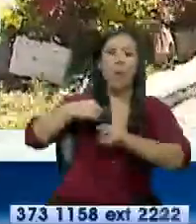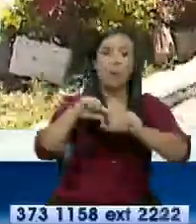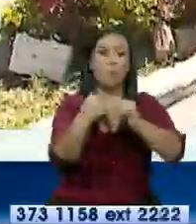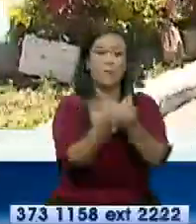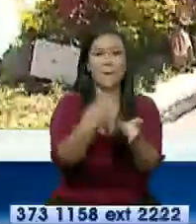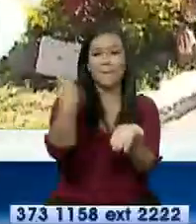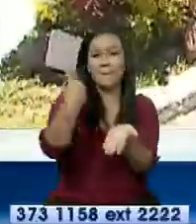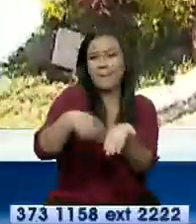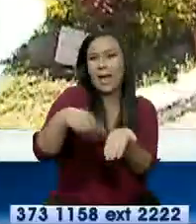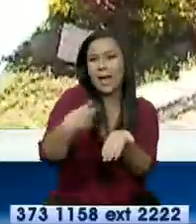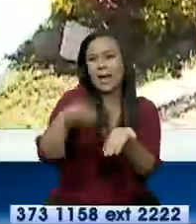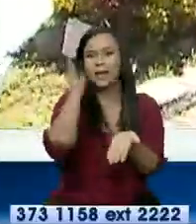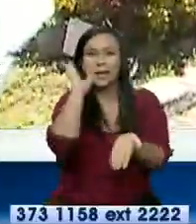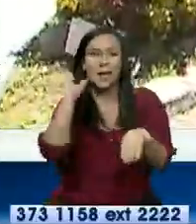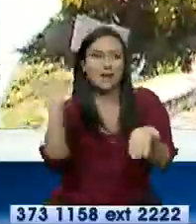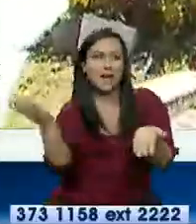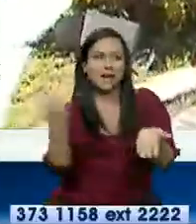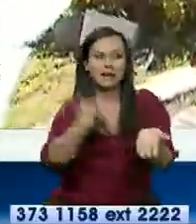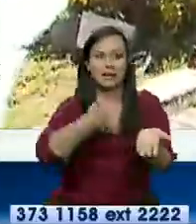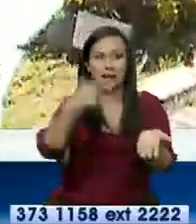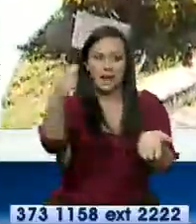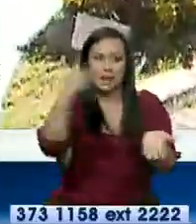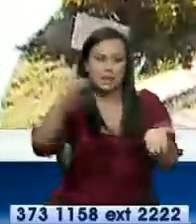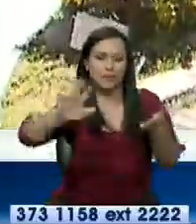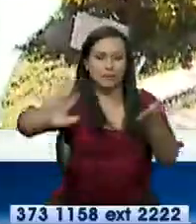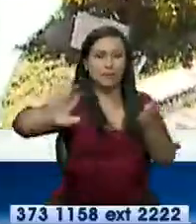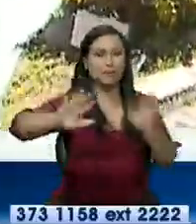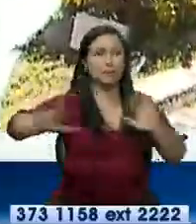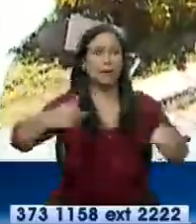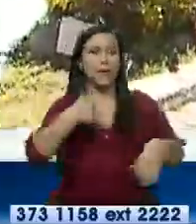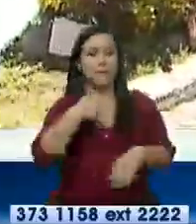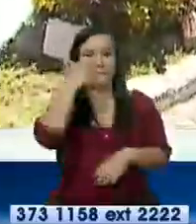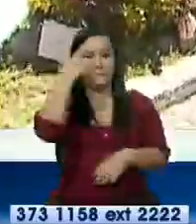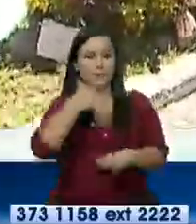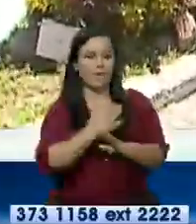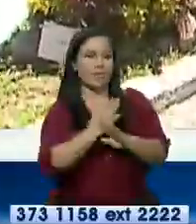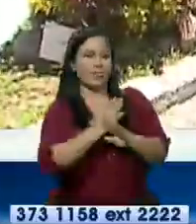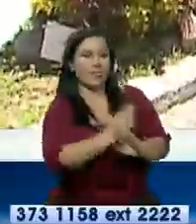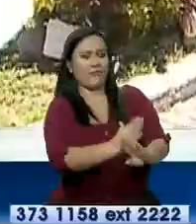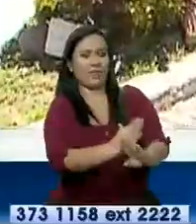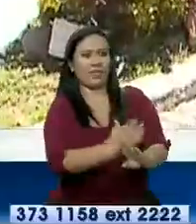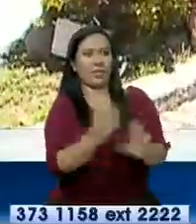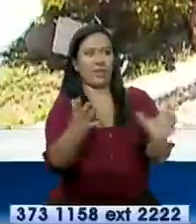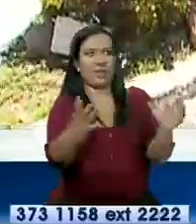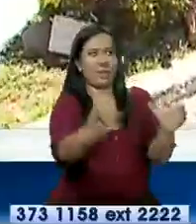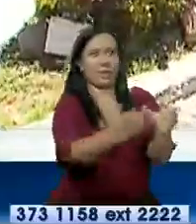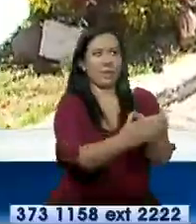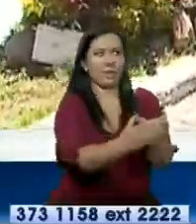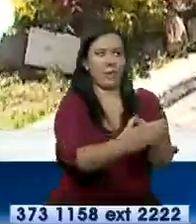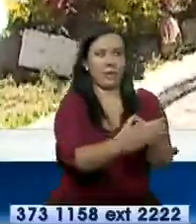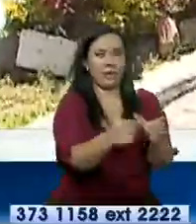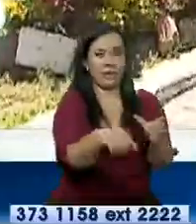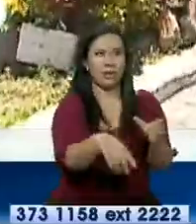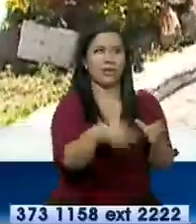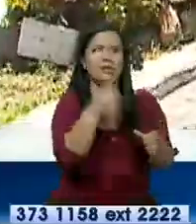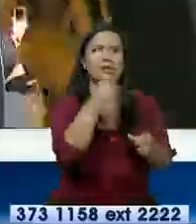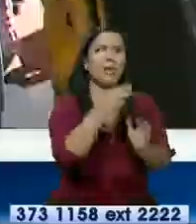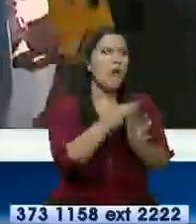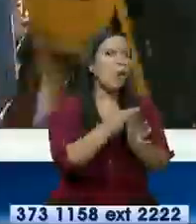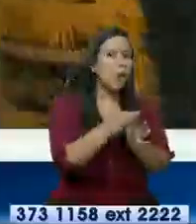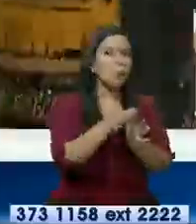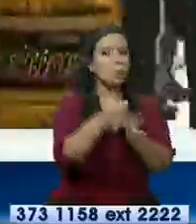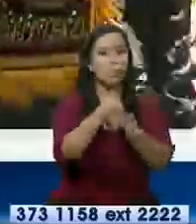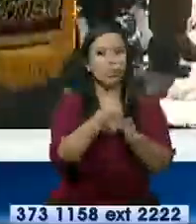cantadores. Es quien defiende a la partida en el baile. Es quien conduce a la